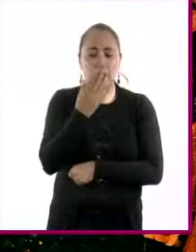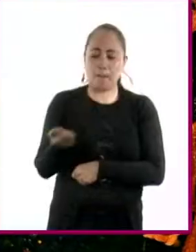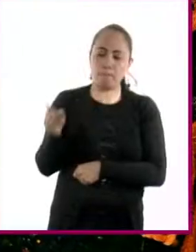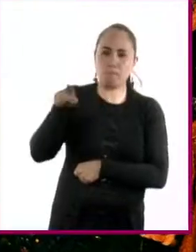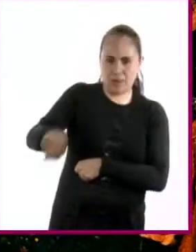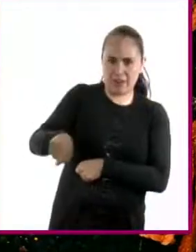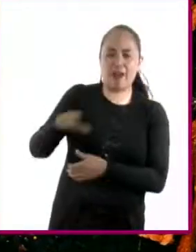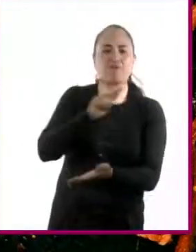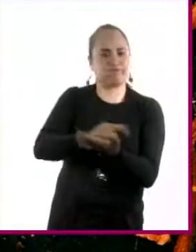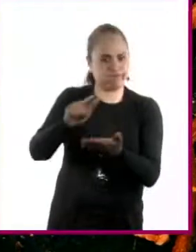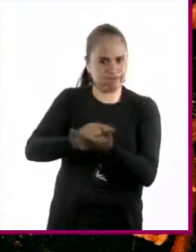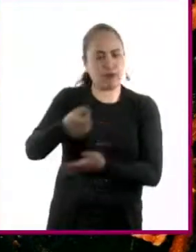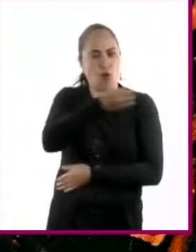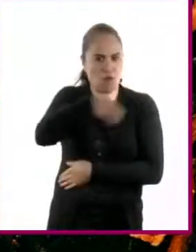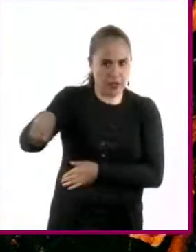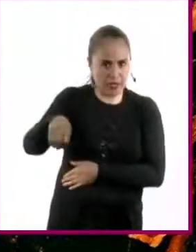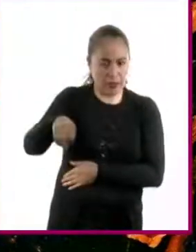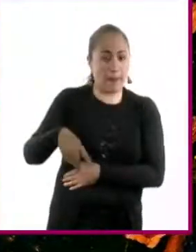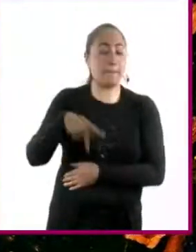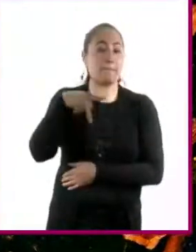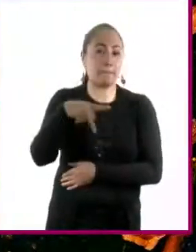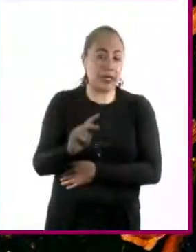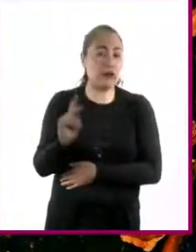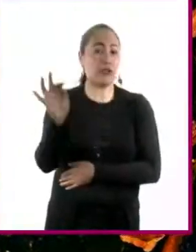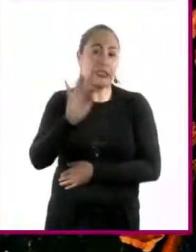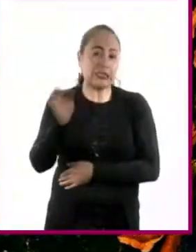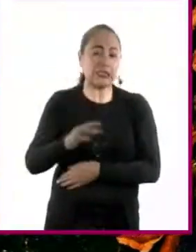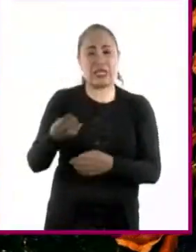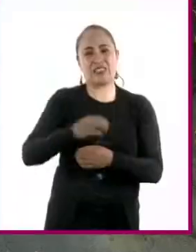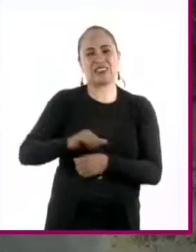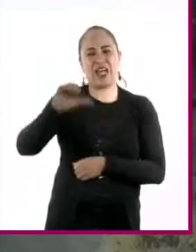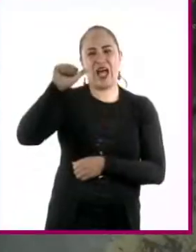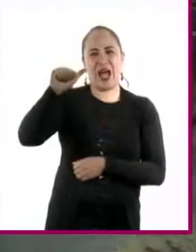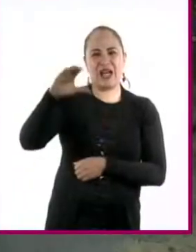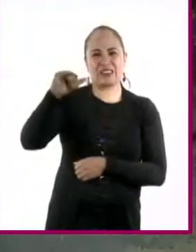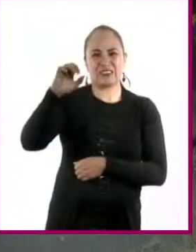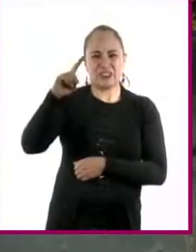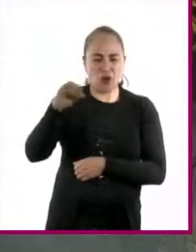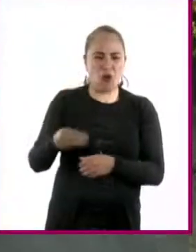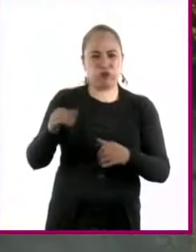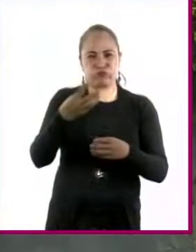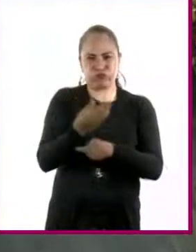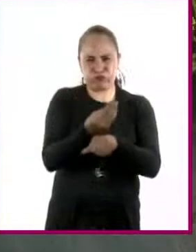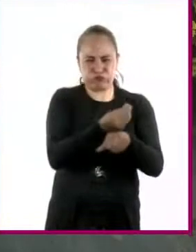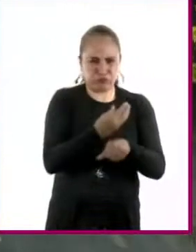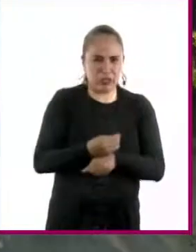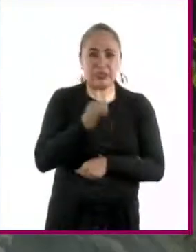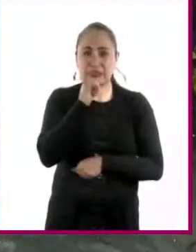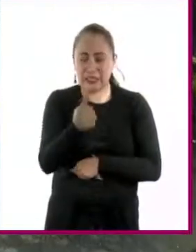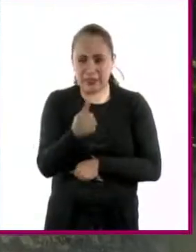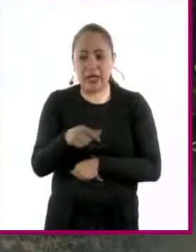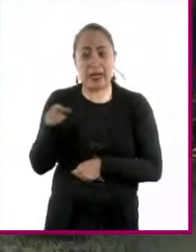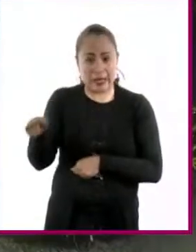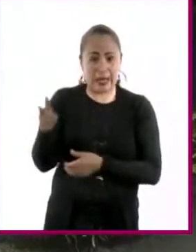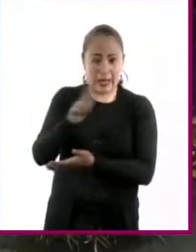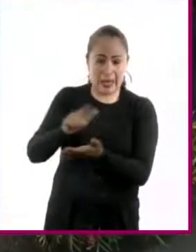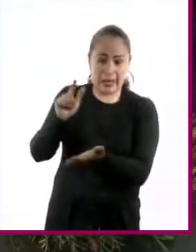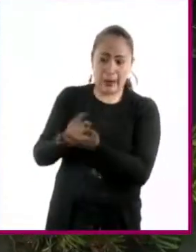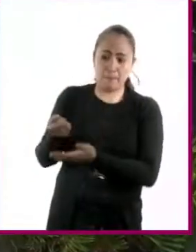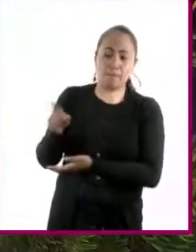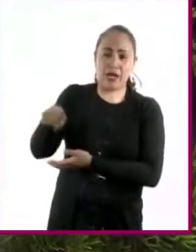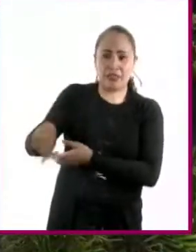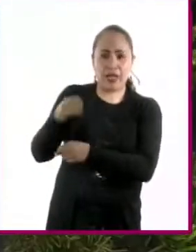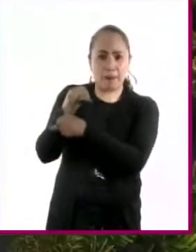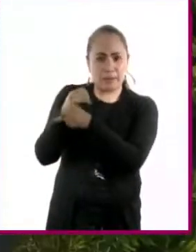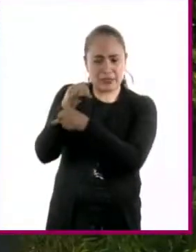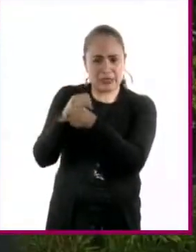Y si no existe todavía una forma de contrarrestar los efectos del ácido sulfúrico, la ley los obligaría a desarrollar una investigación para encontrar la